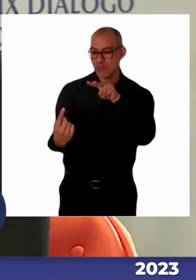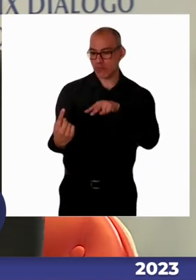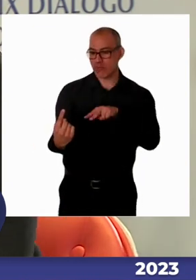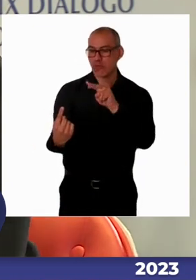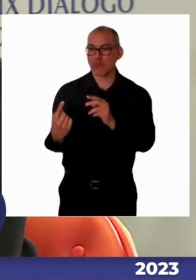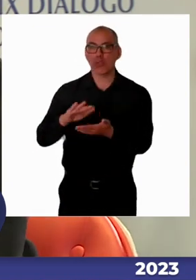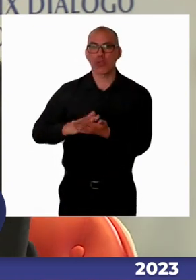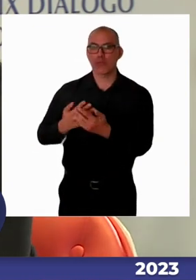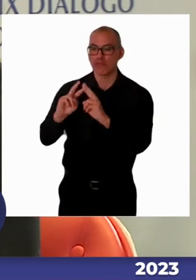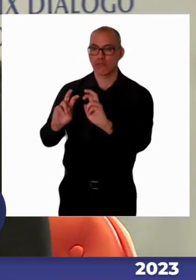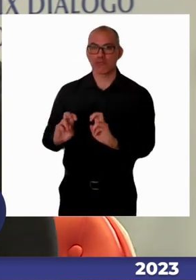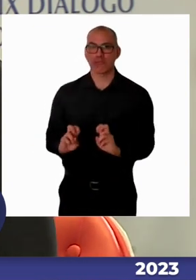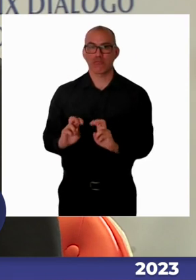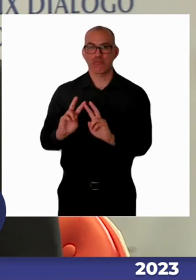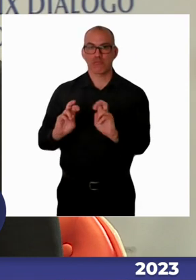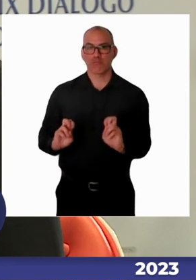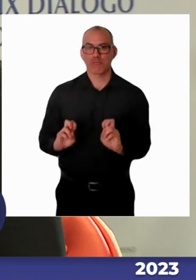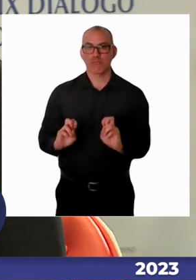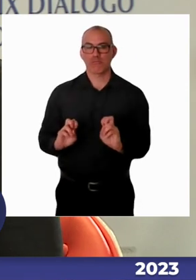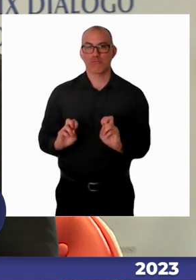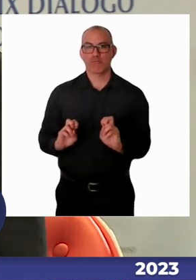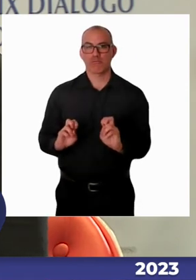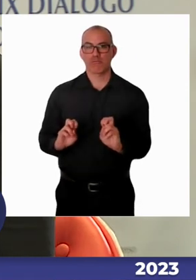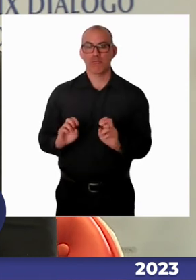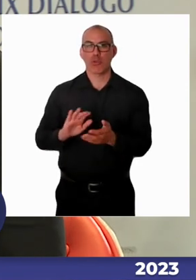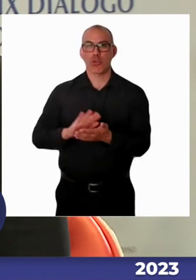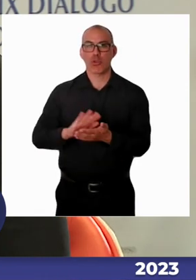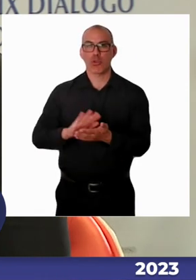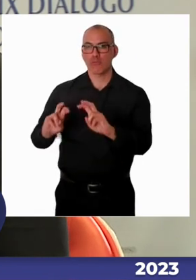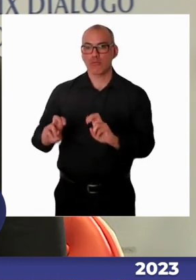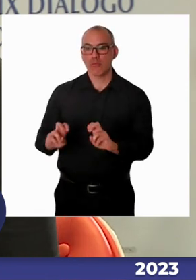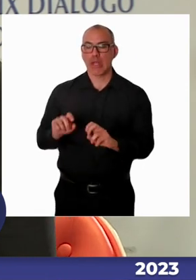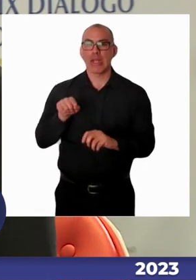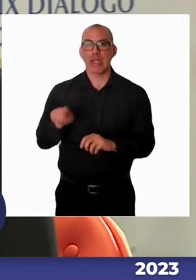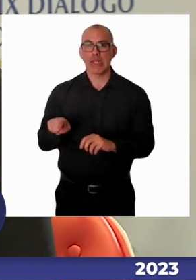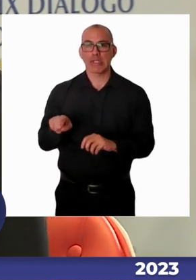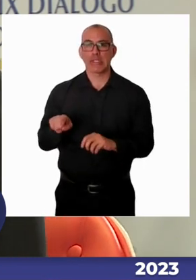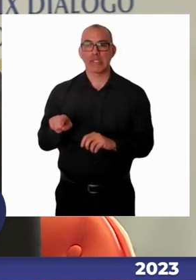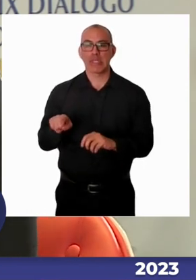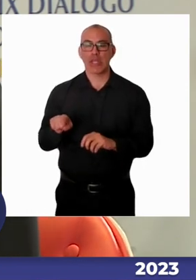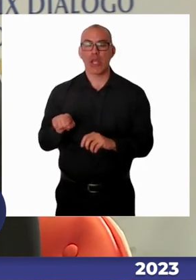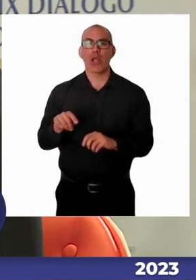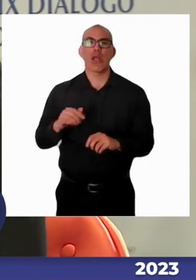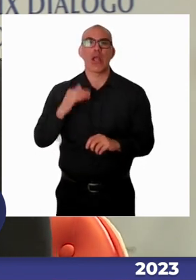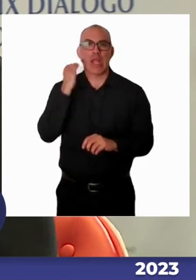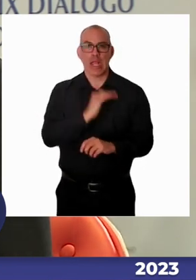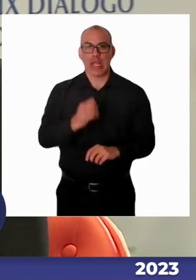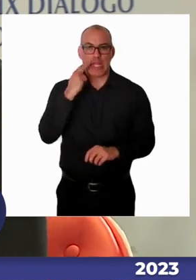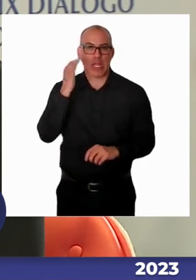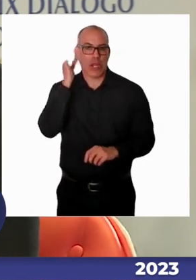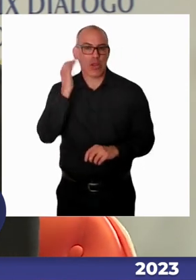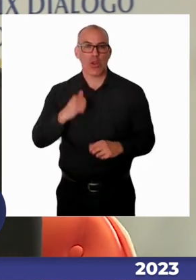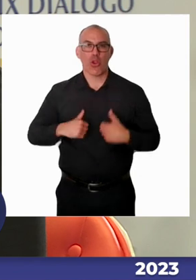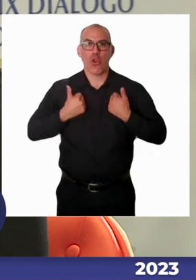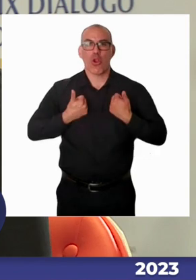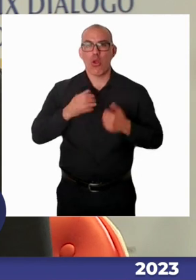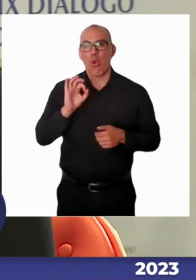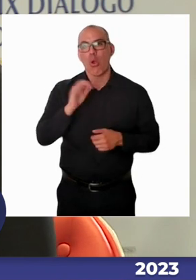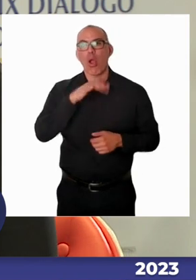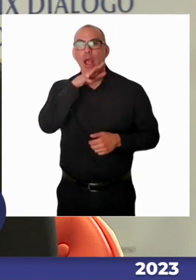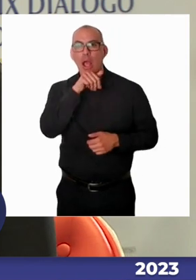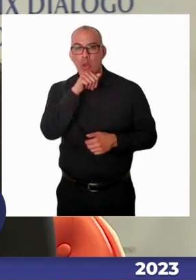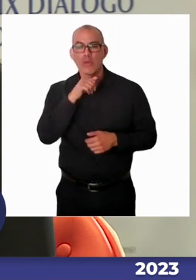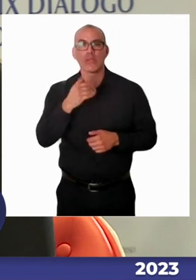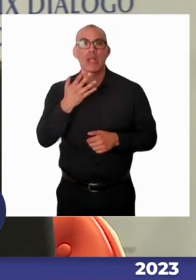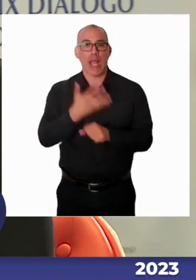con la aprobación o con el consentimiento de la familia o del estudiante, en el caso de que sea un adulto. Y se inicia un proceso de